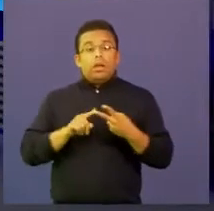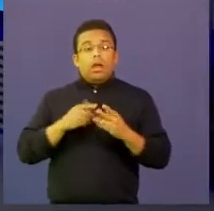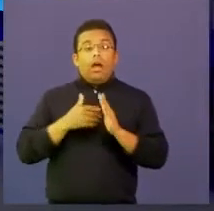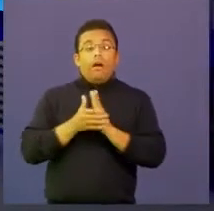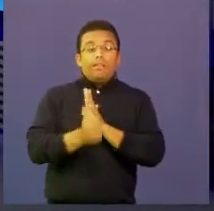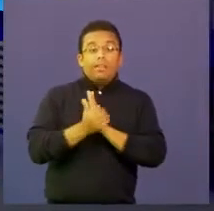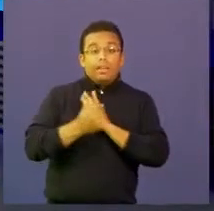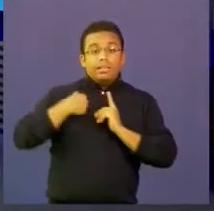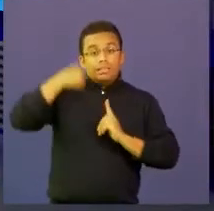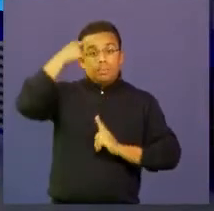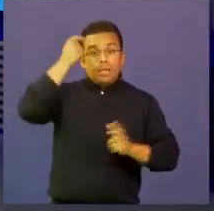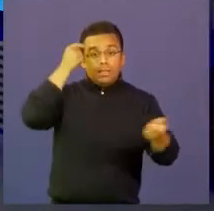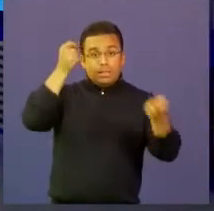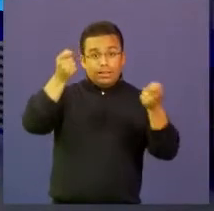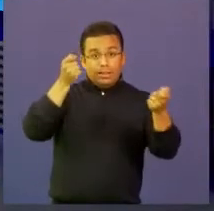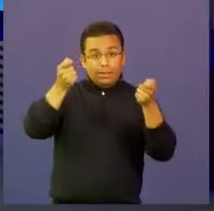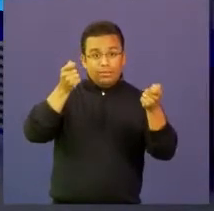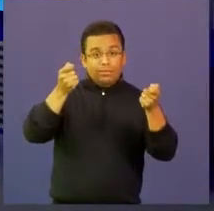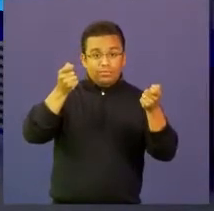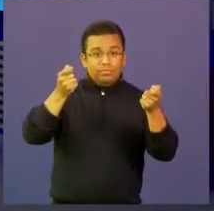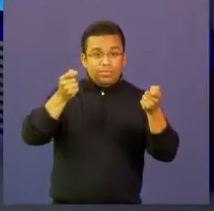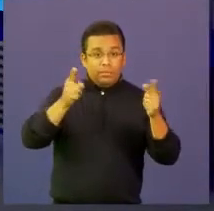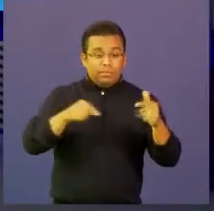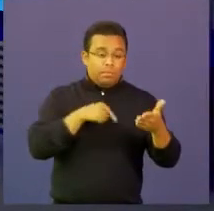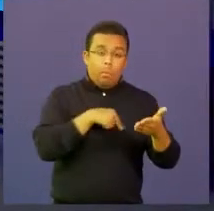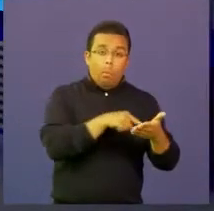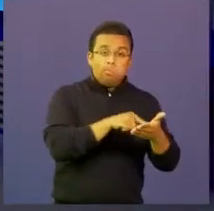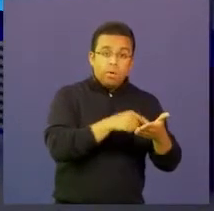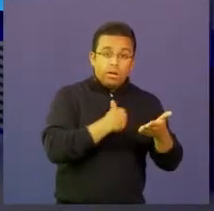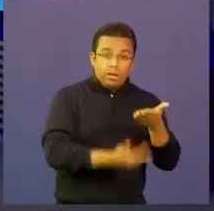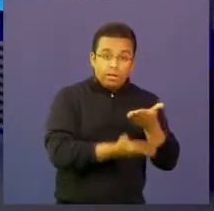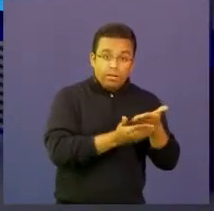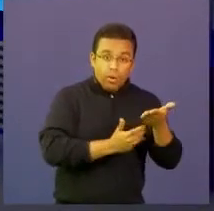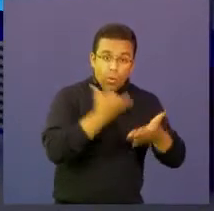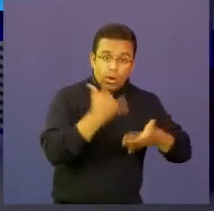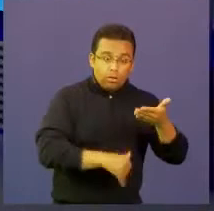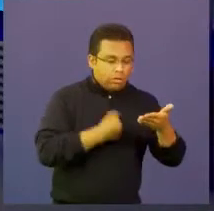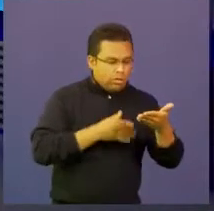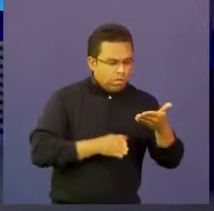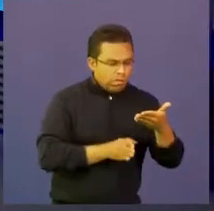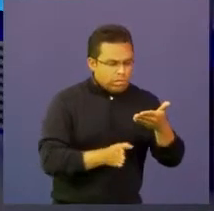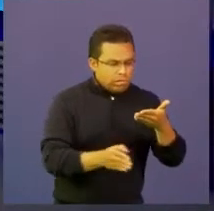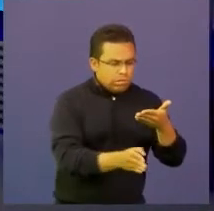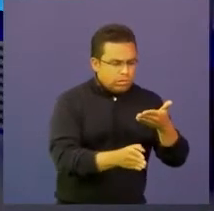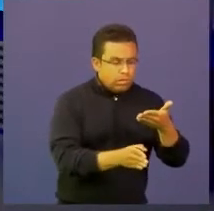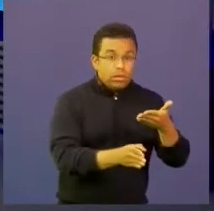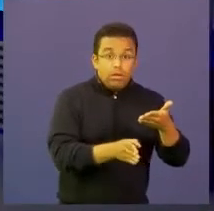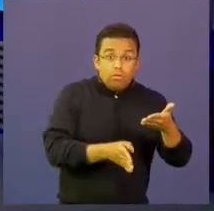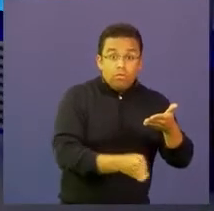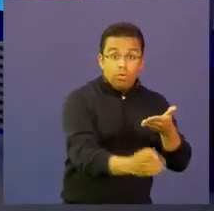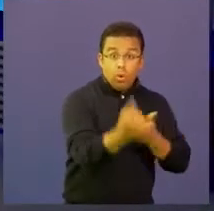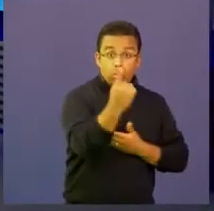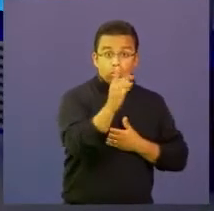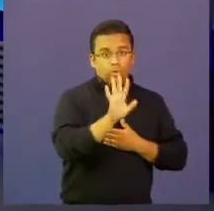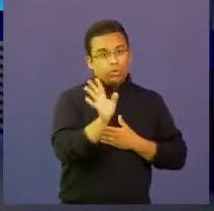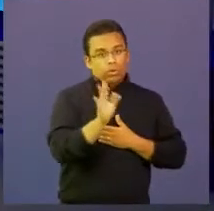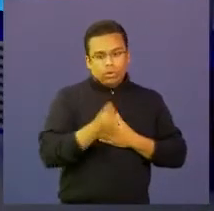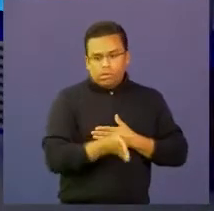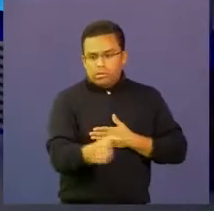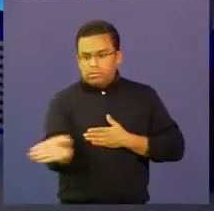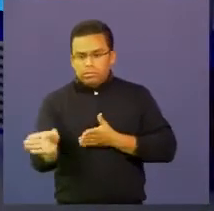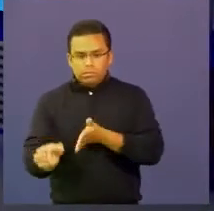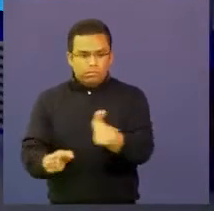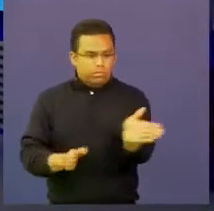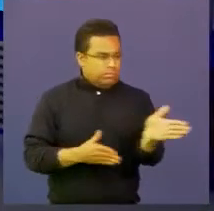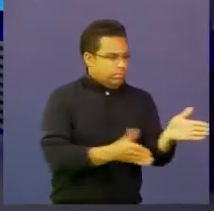pensamiento estratégico. La forma en que se aborda el juego no necesariamente es por un camino. Hay diversas alternativas en las cuales el estudiante